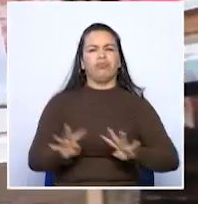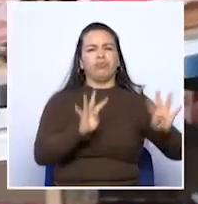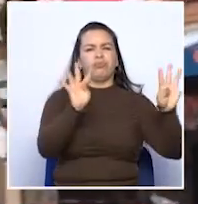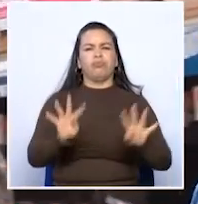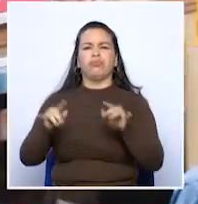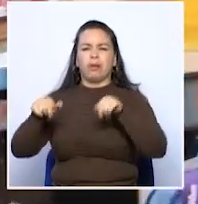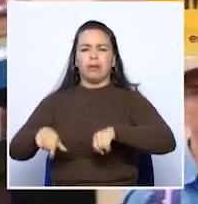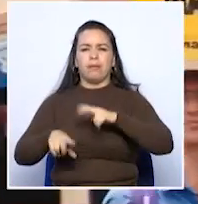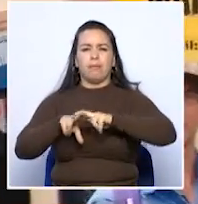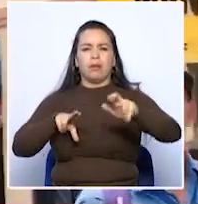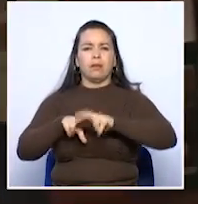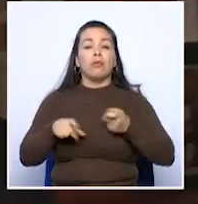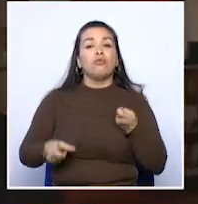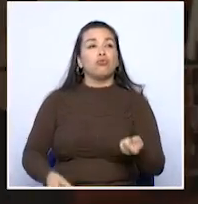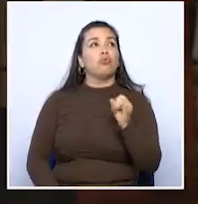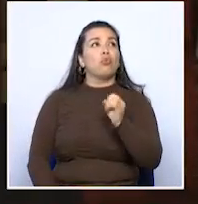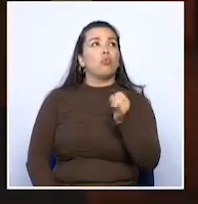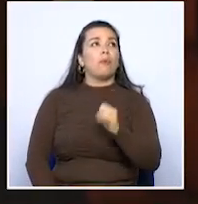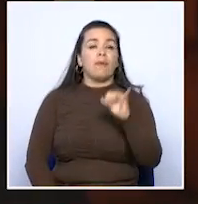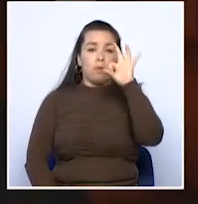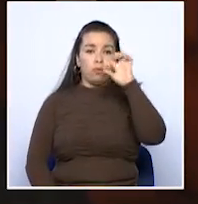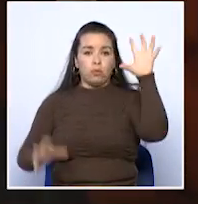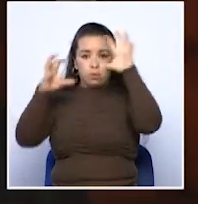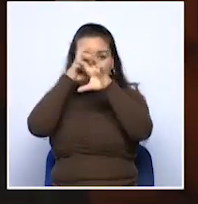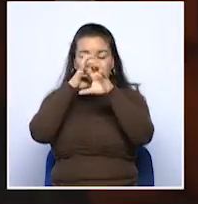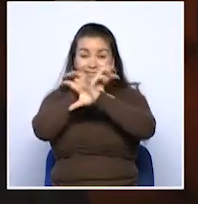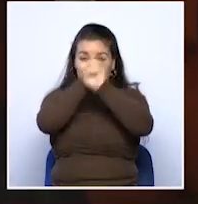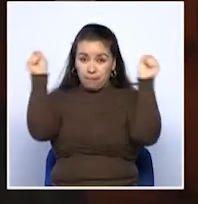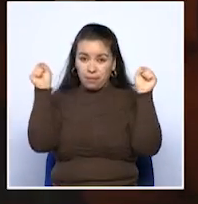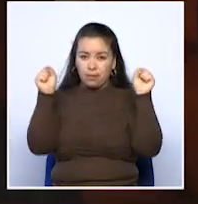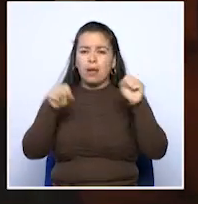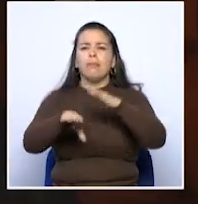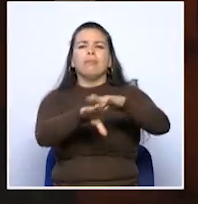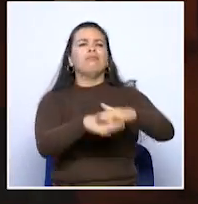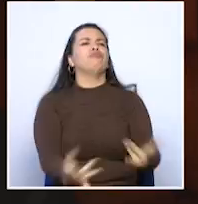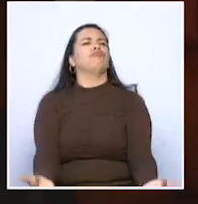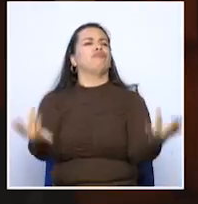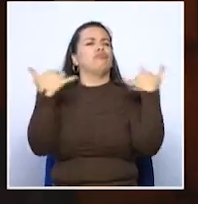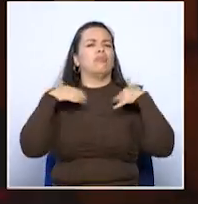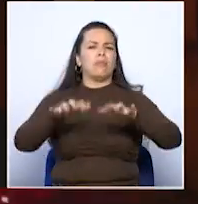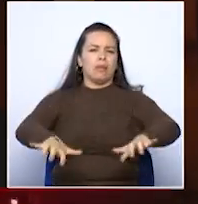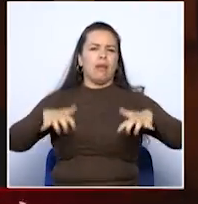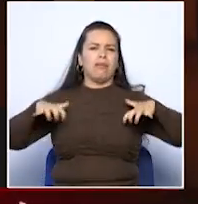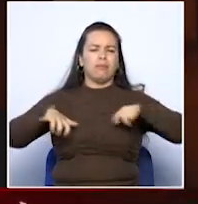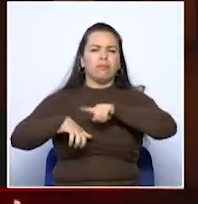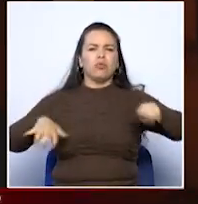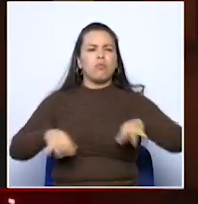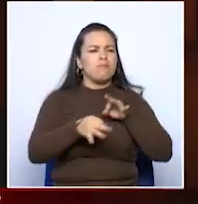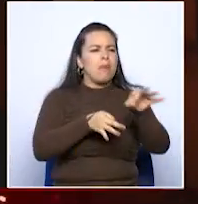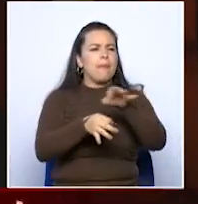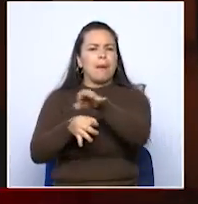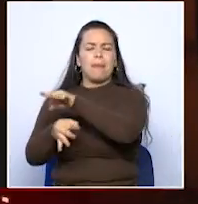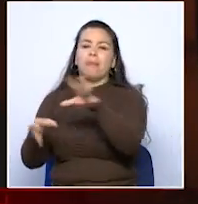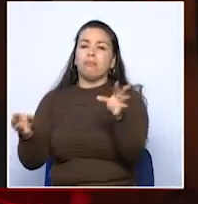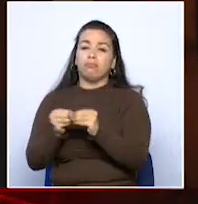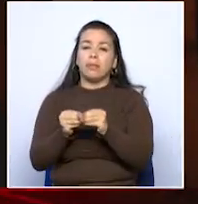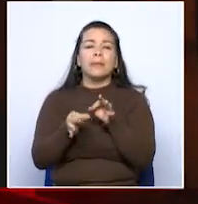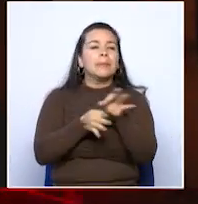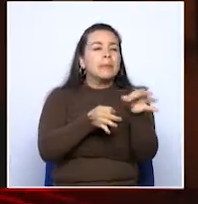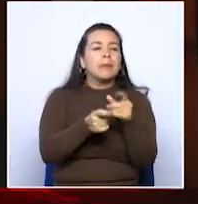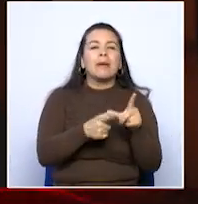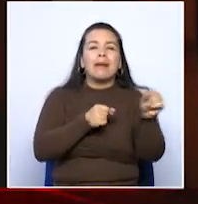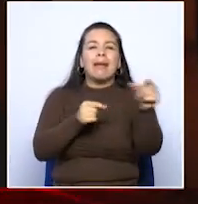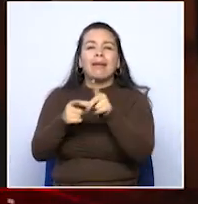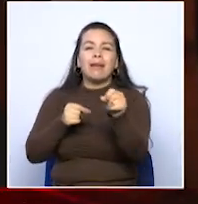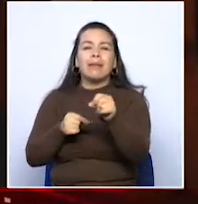Para este jueves a partir de las 8 de la mañana estamos convocando asambleas municipales y en los corregimientos del